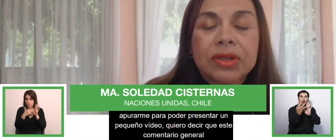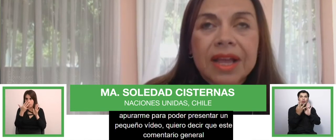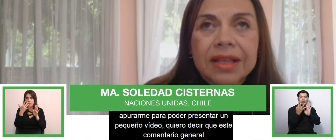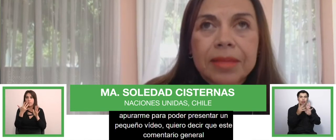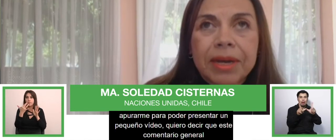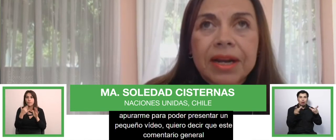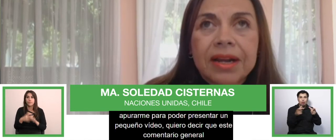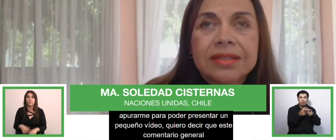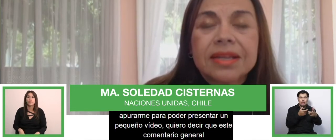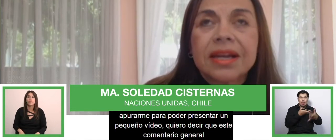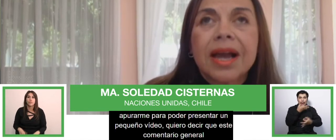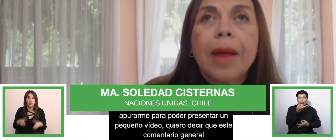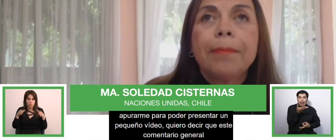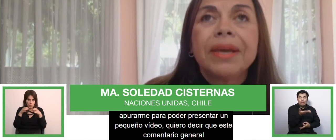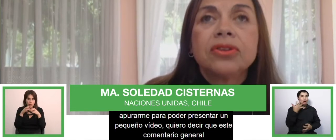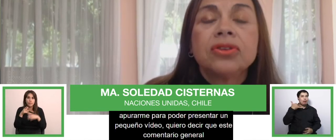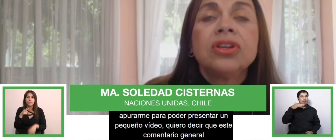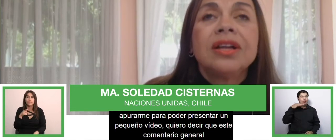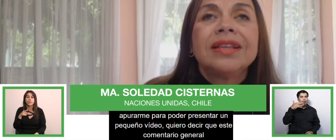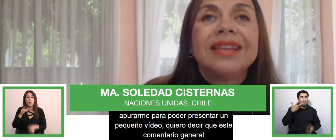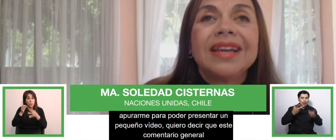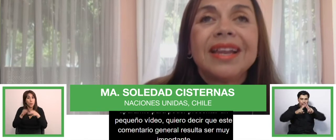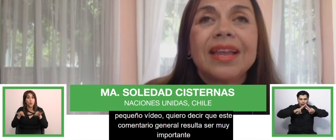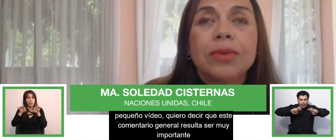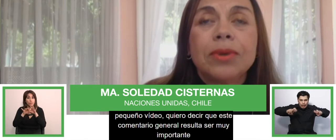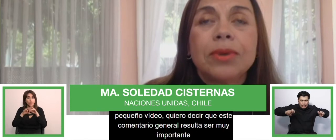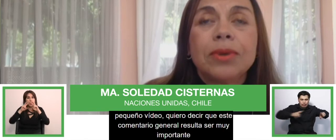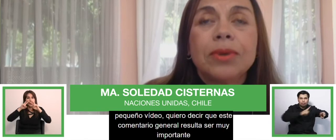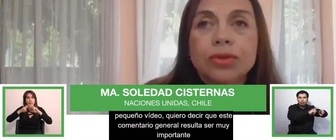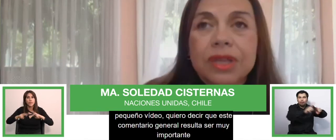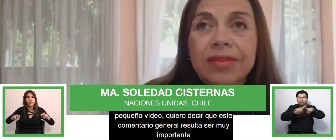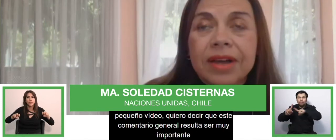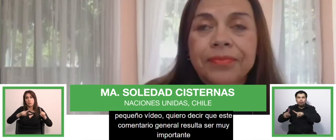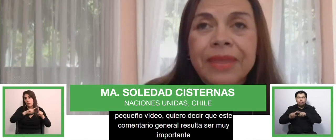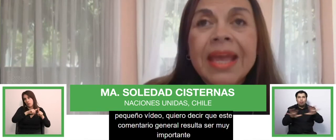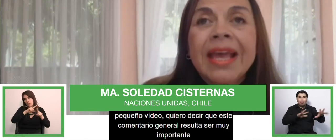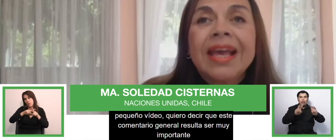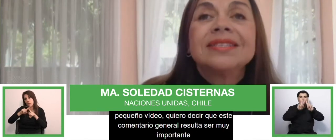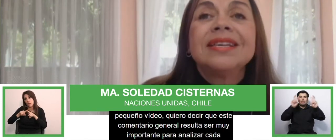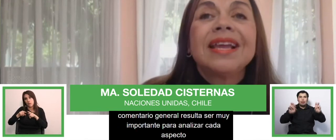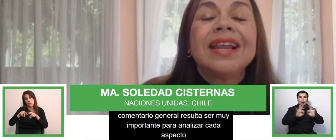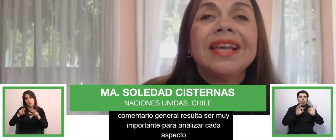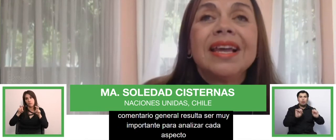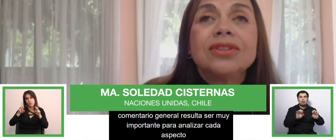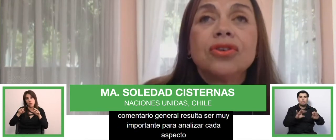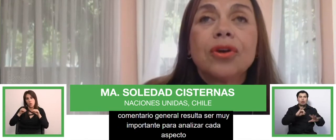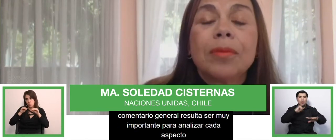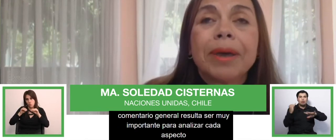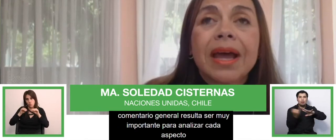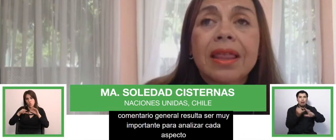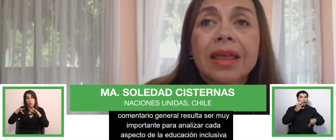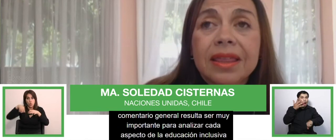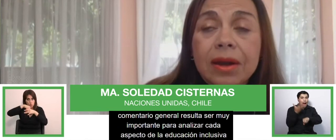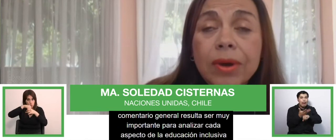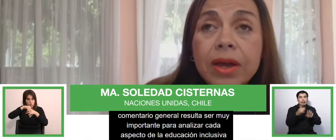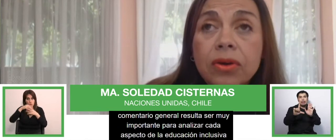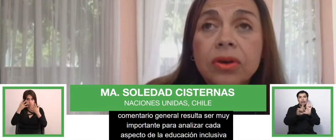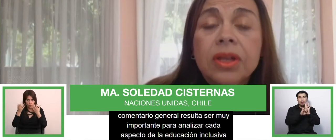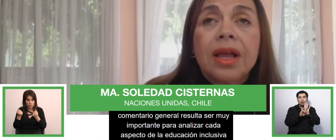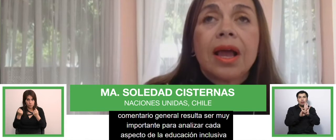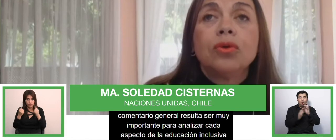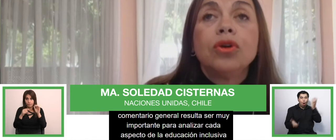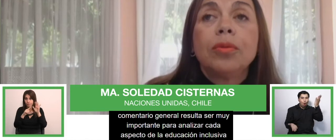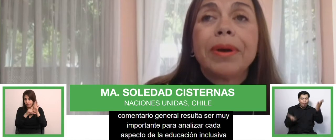importante para analizar cada aspecto de la educación inclusiva. Existe legislación comparada, desde